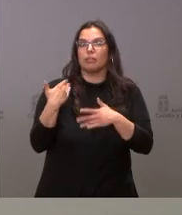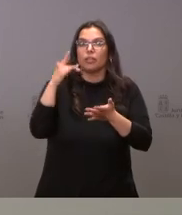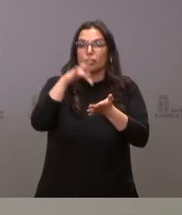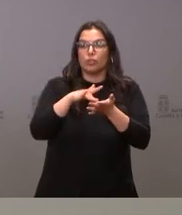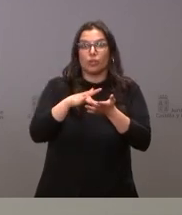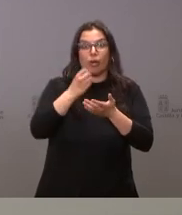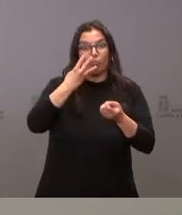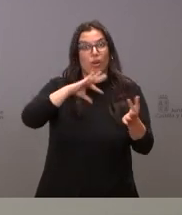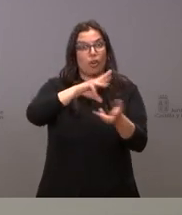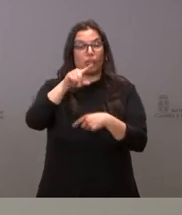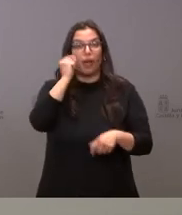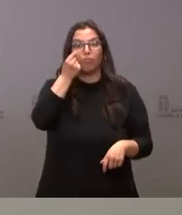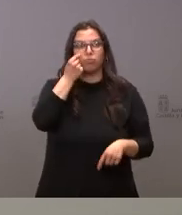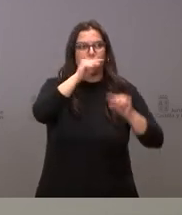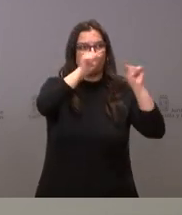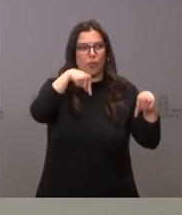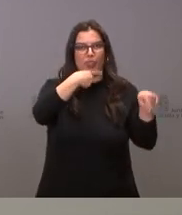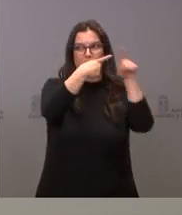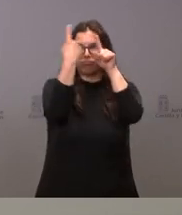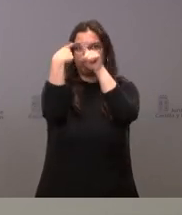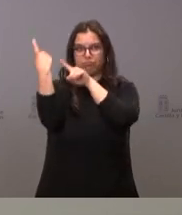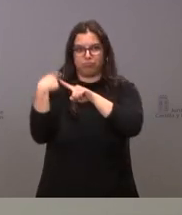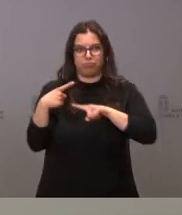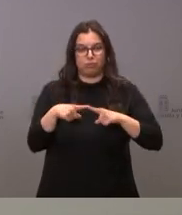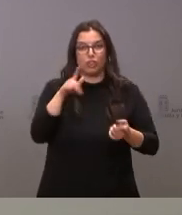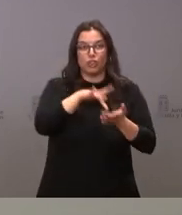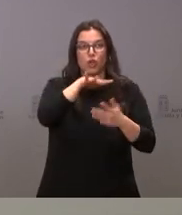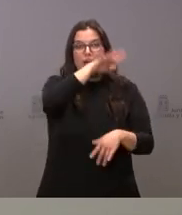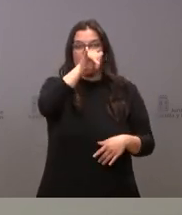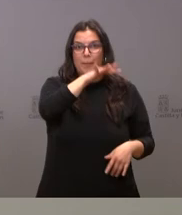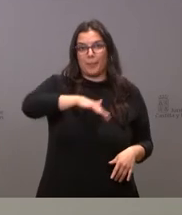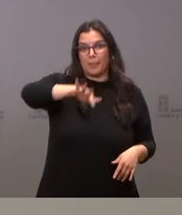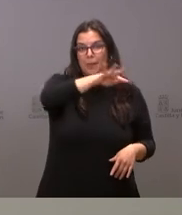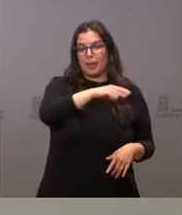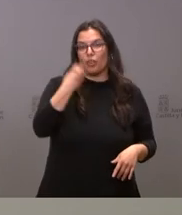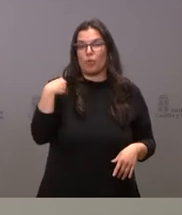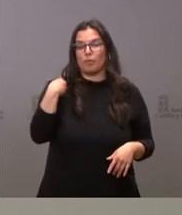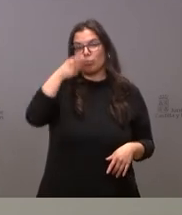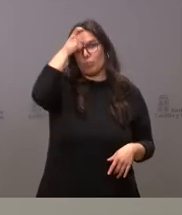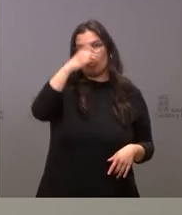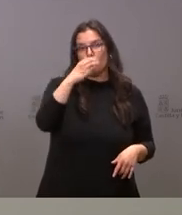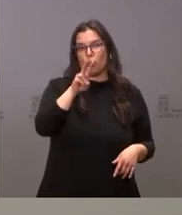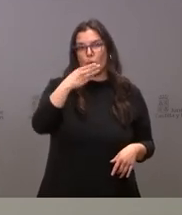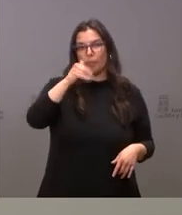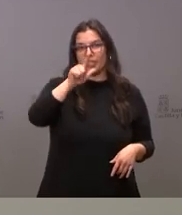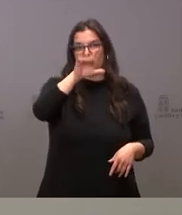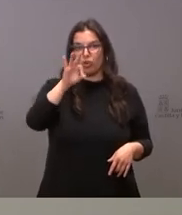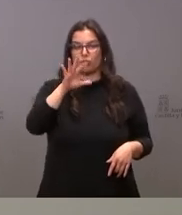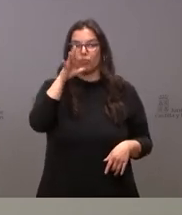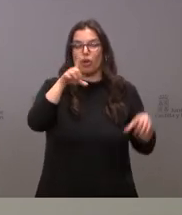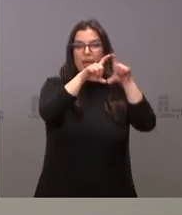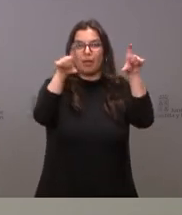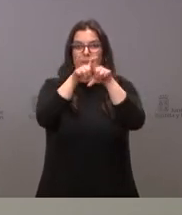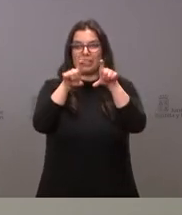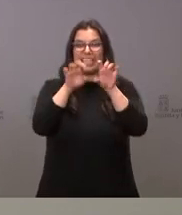buenas noticias en varias provincias lo tuvimos en el Bierzo en el caso de Cubillos del SIL de un clúster de capital